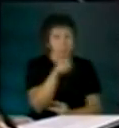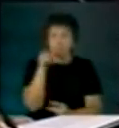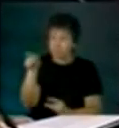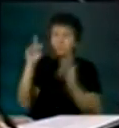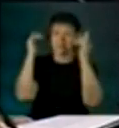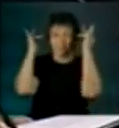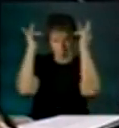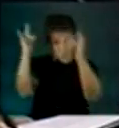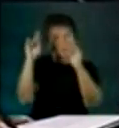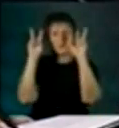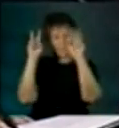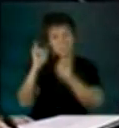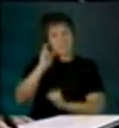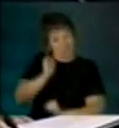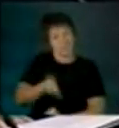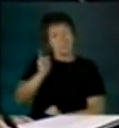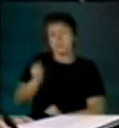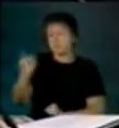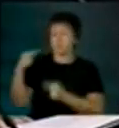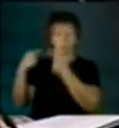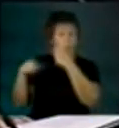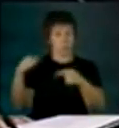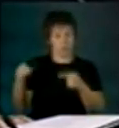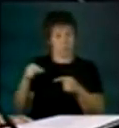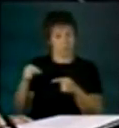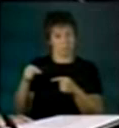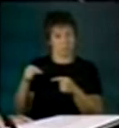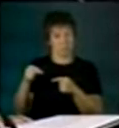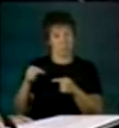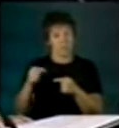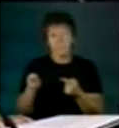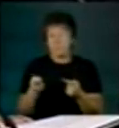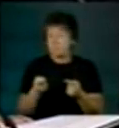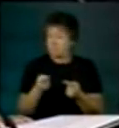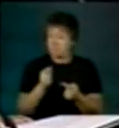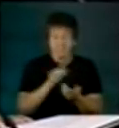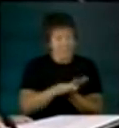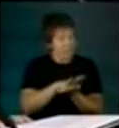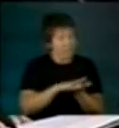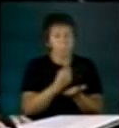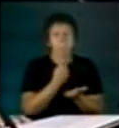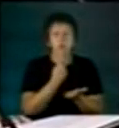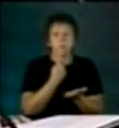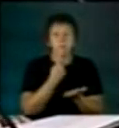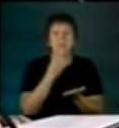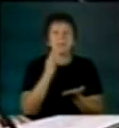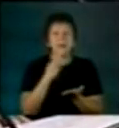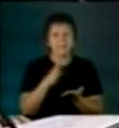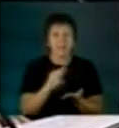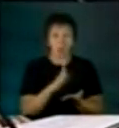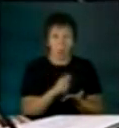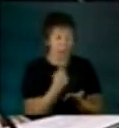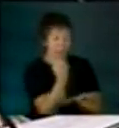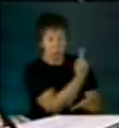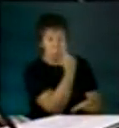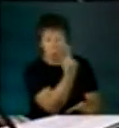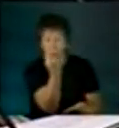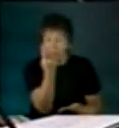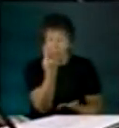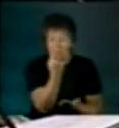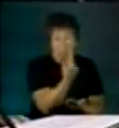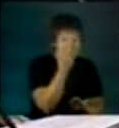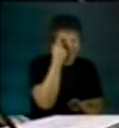sí a la educación? Ningún partido querrá quedar en soledad para